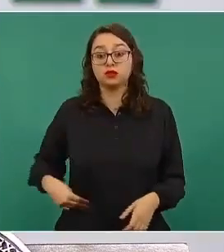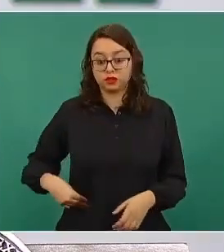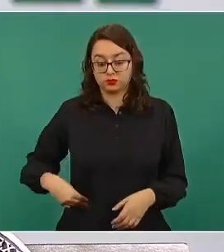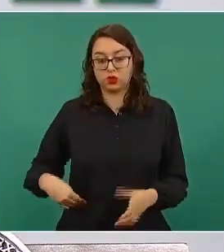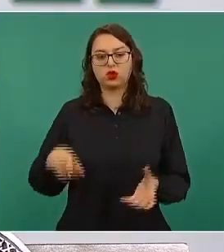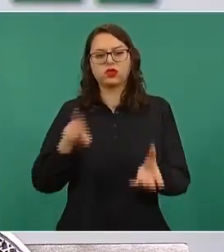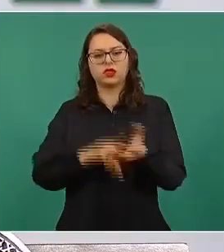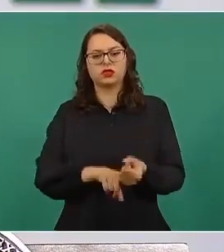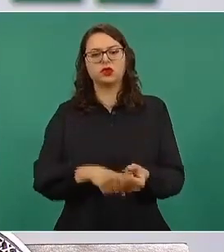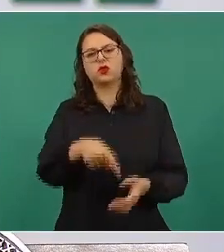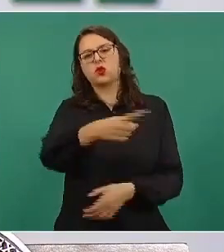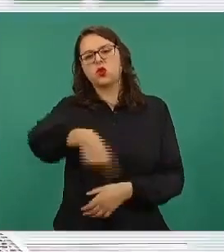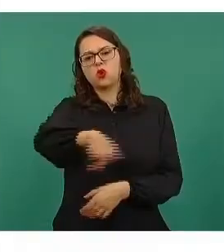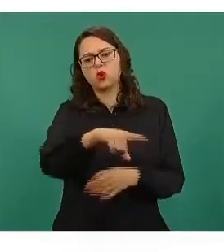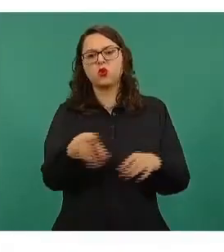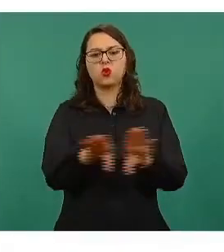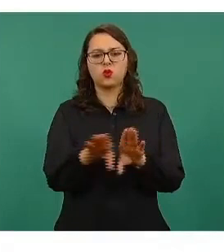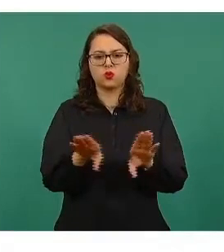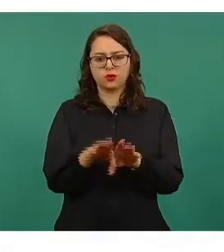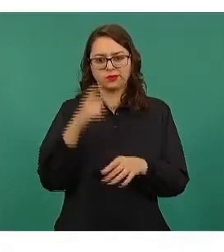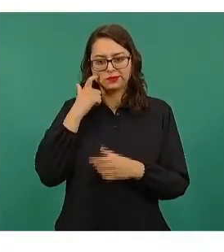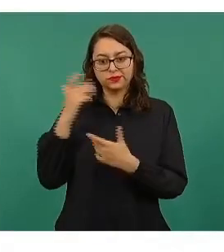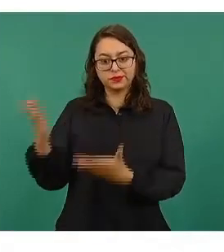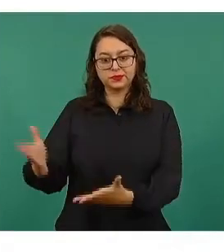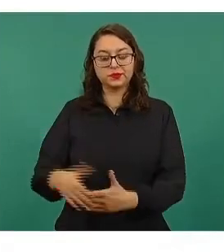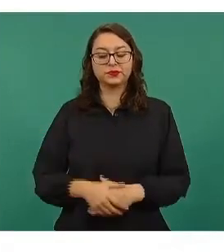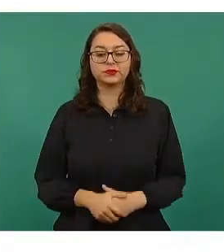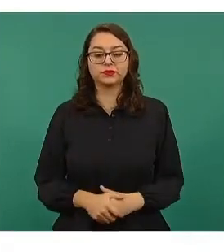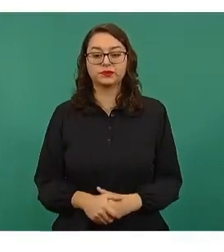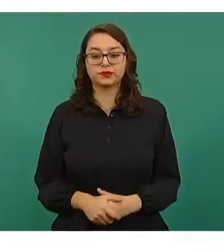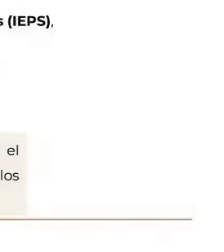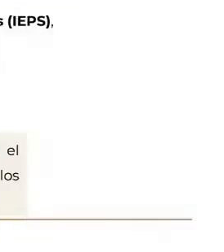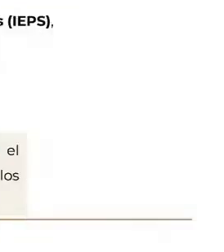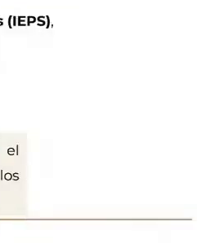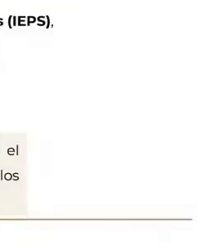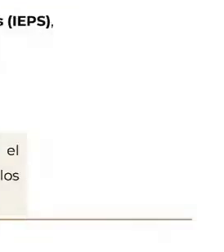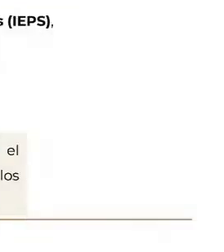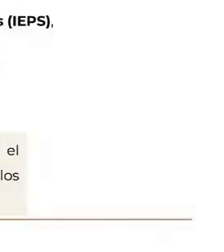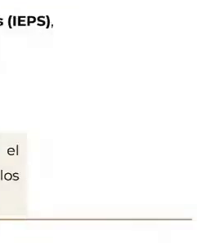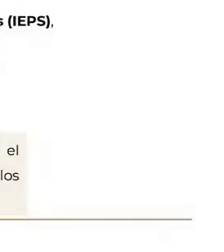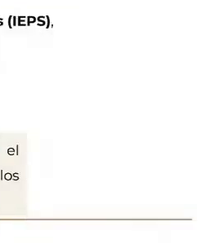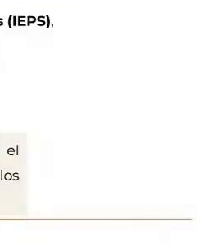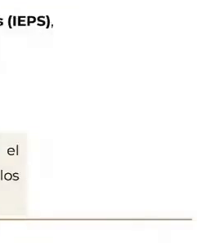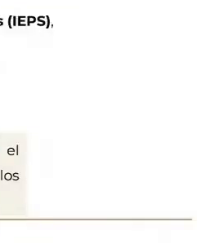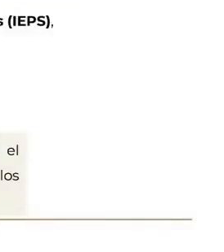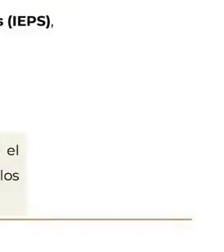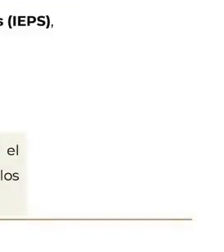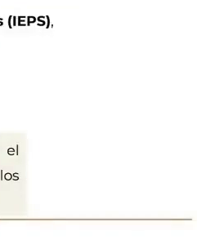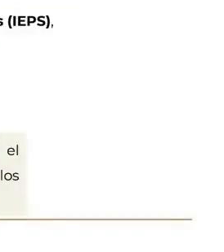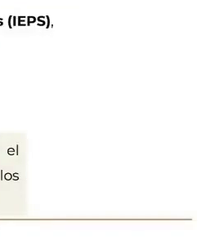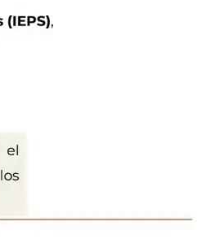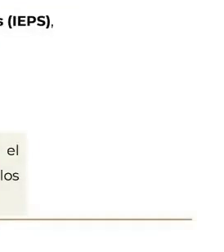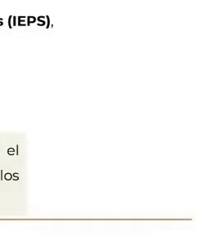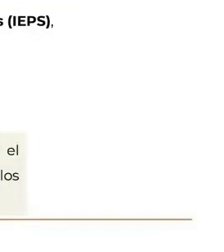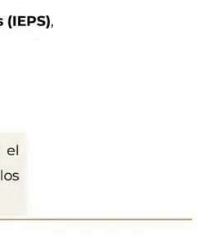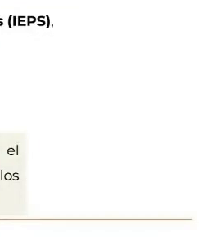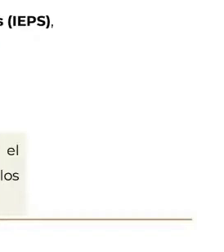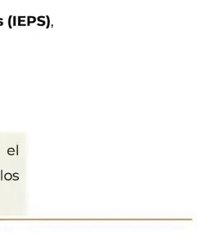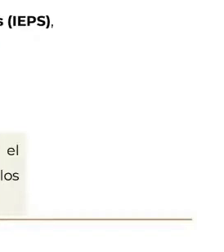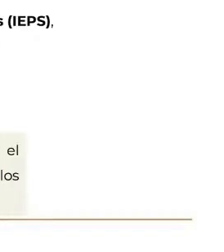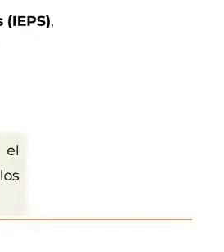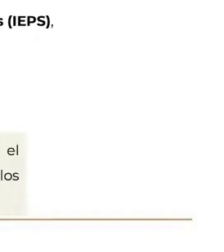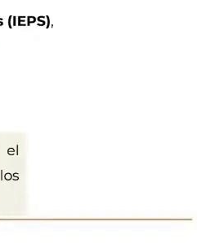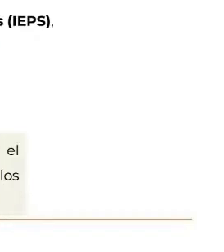La federación, en términos de lo establecido de nuevo en la Ley de Coordinación Fiscal, transfiere los recursos que se